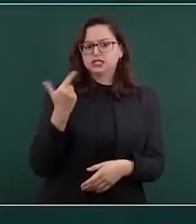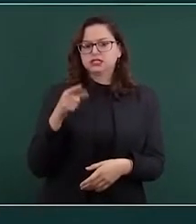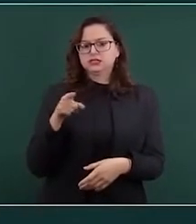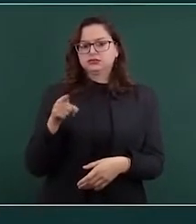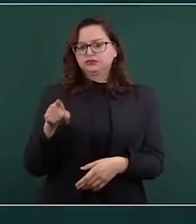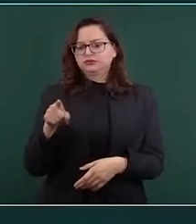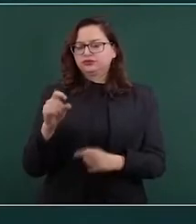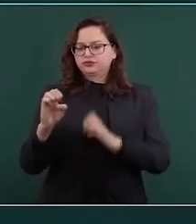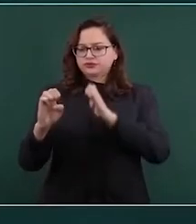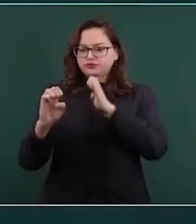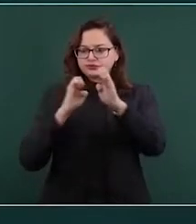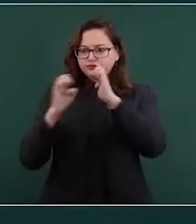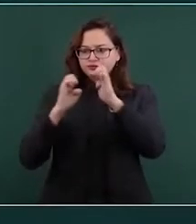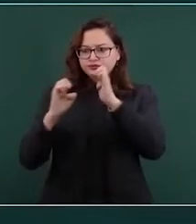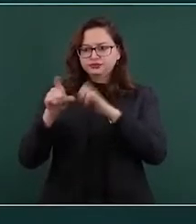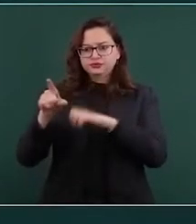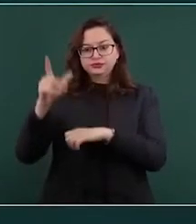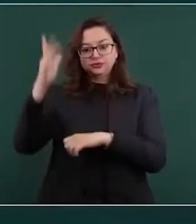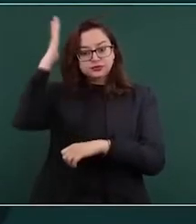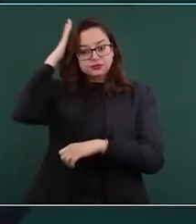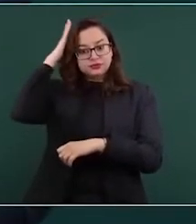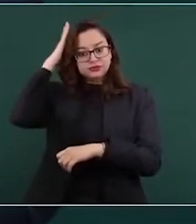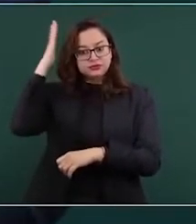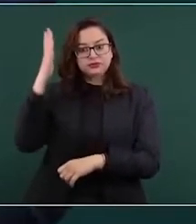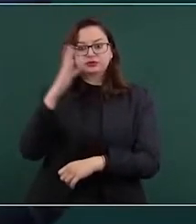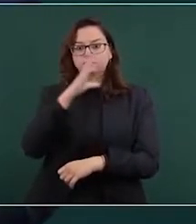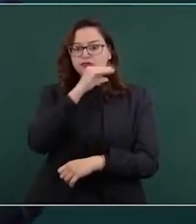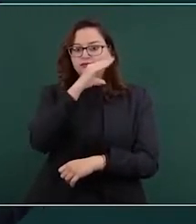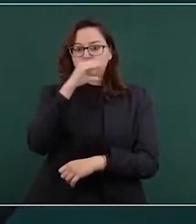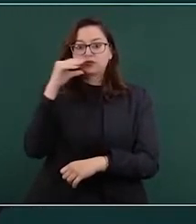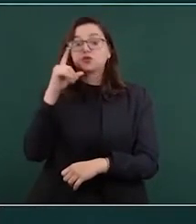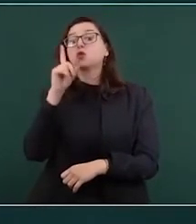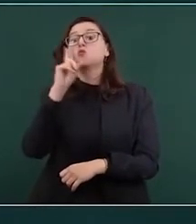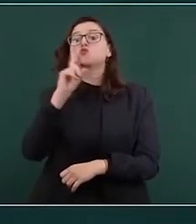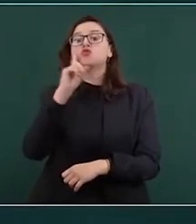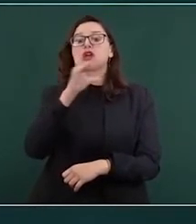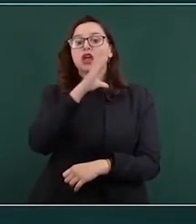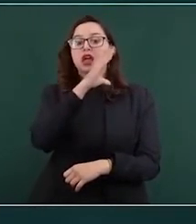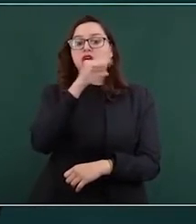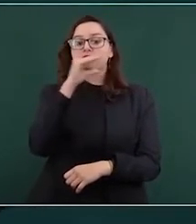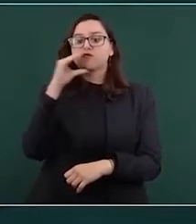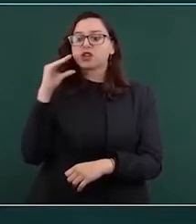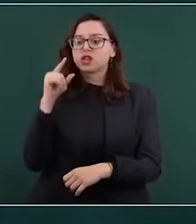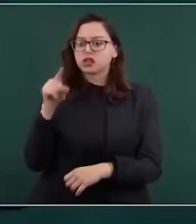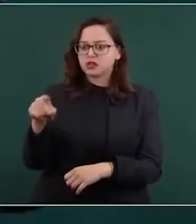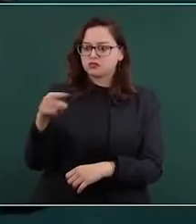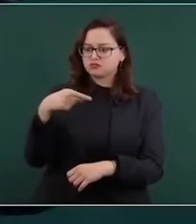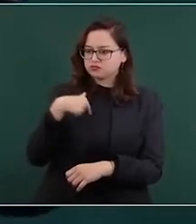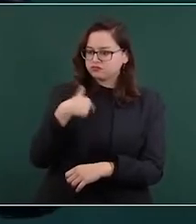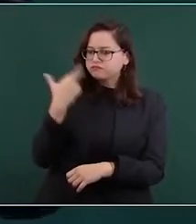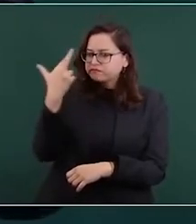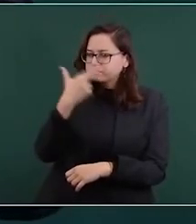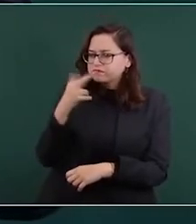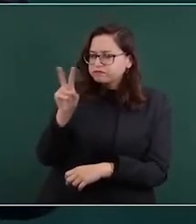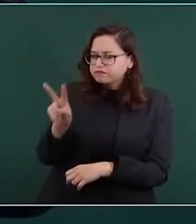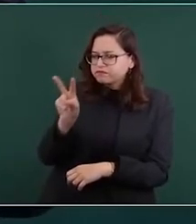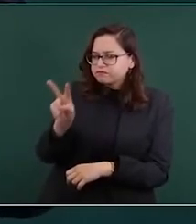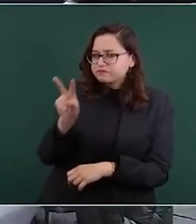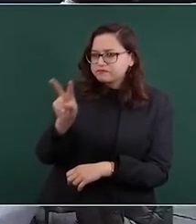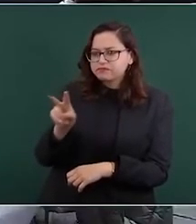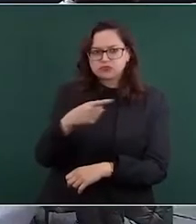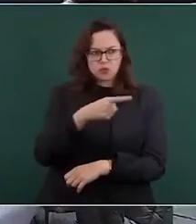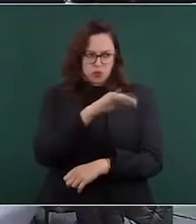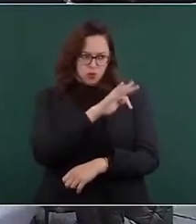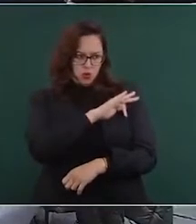una dirigente africana, a ver si no se